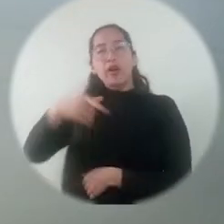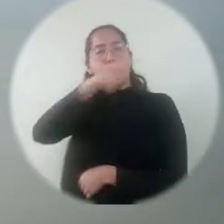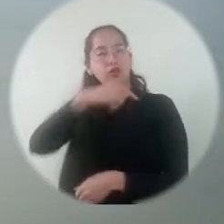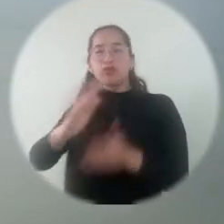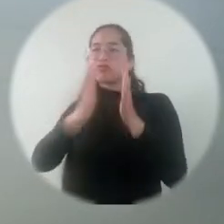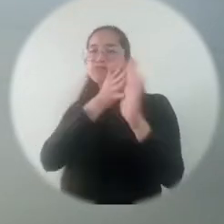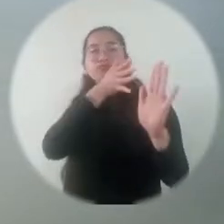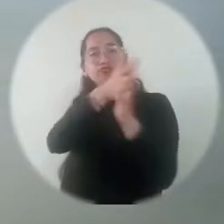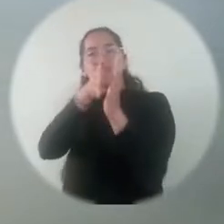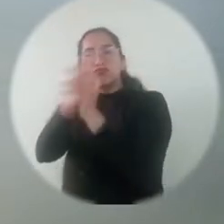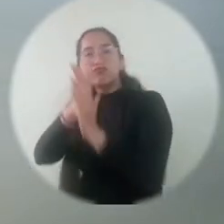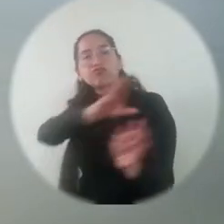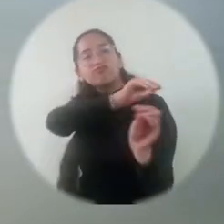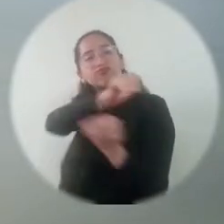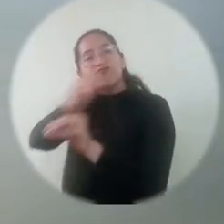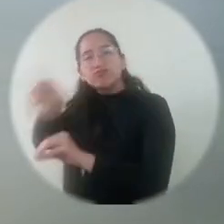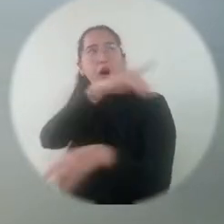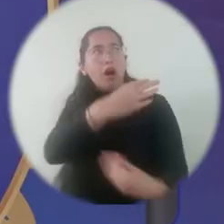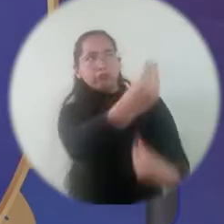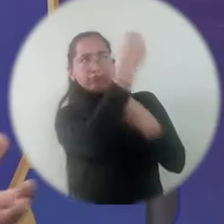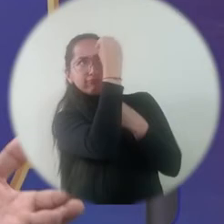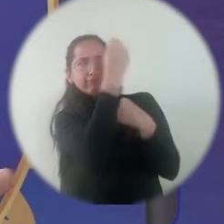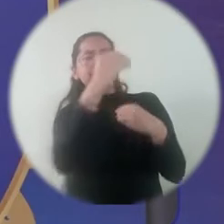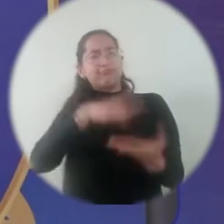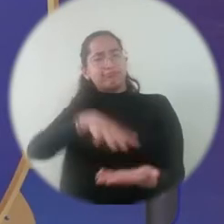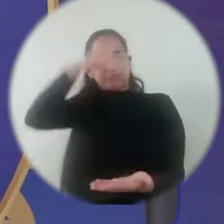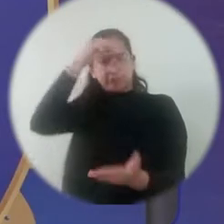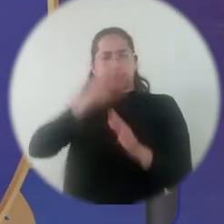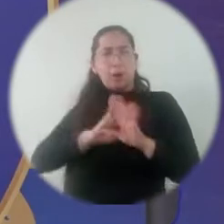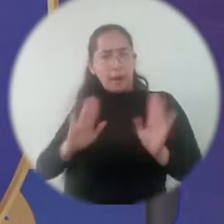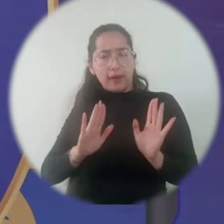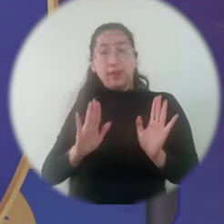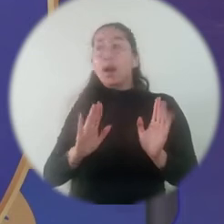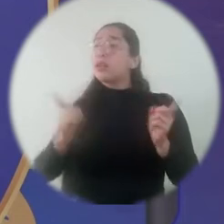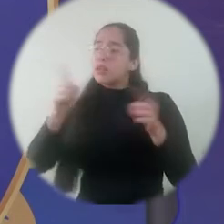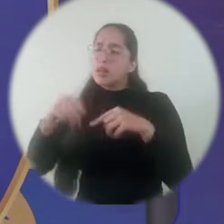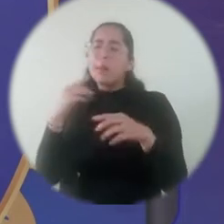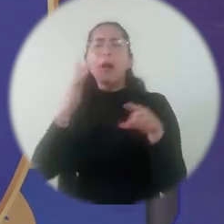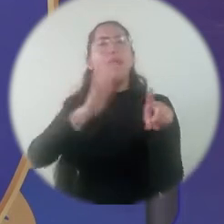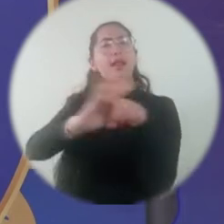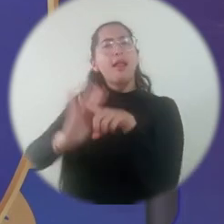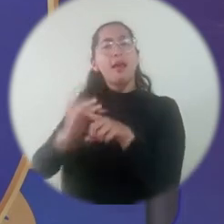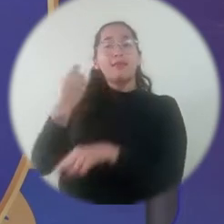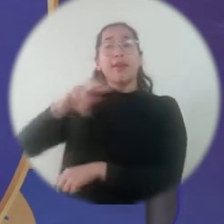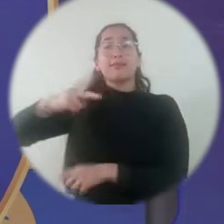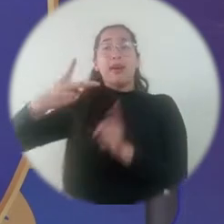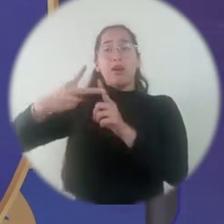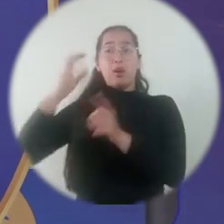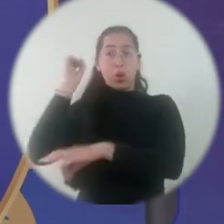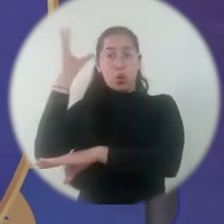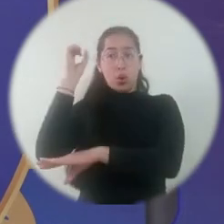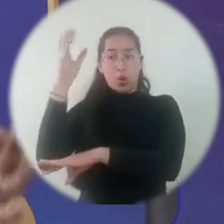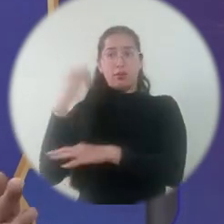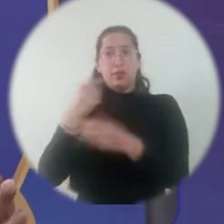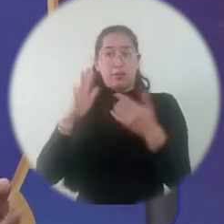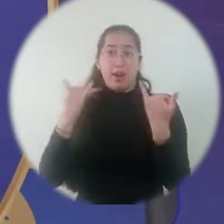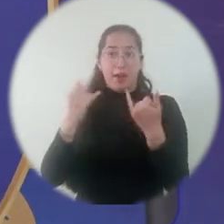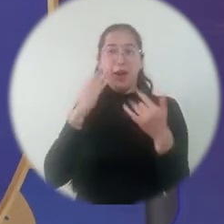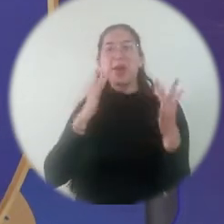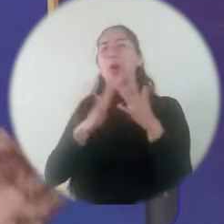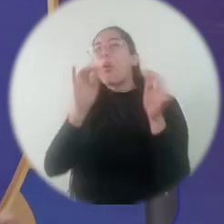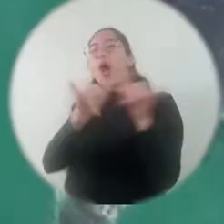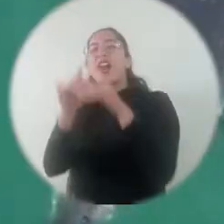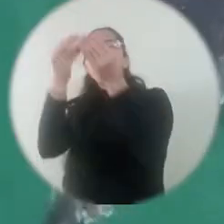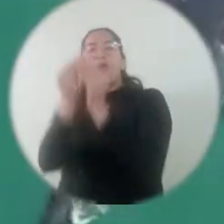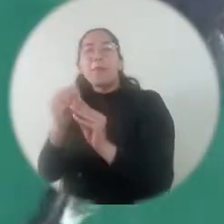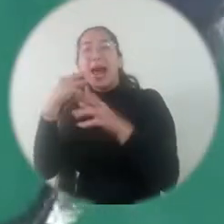gente que quiera aprender sobre el mar. Por eso este espacio no es solo este aquí, sino es la segunda cátedra de los océanos, como estamos ya en la cuarta versión de